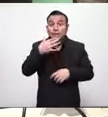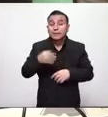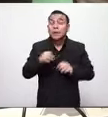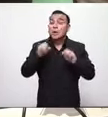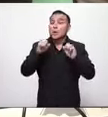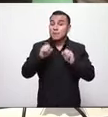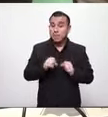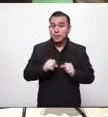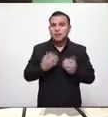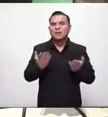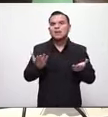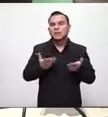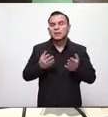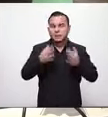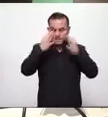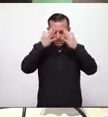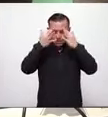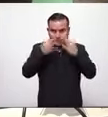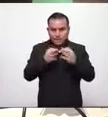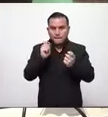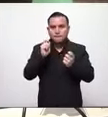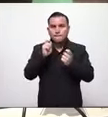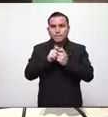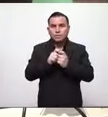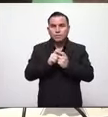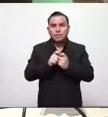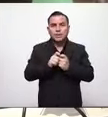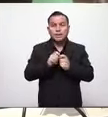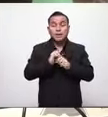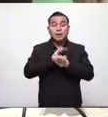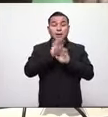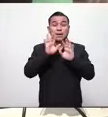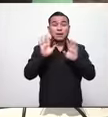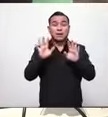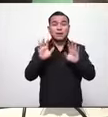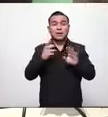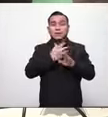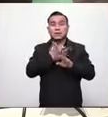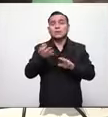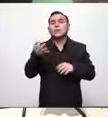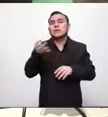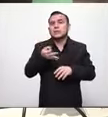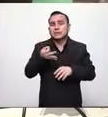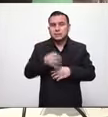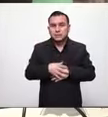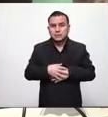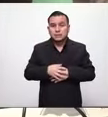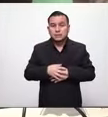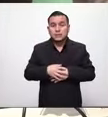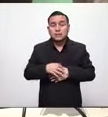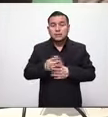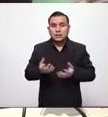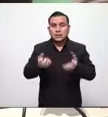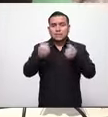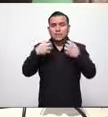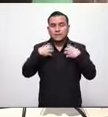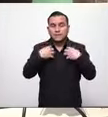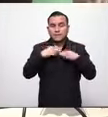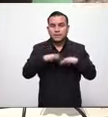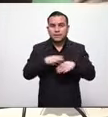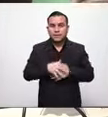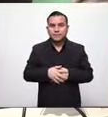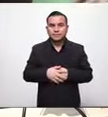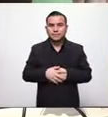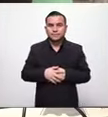las decisiones más cercanas a lo que se necesita que es salvar vidas gracias